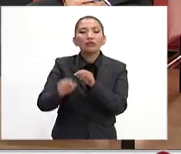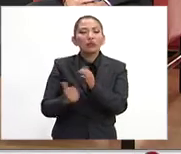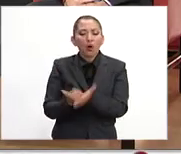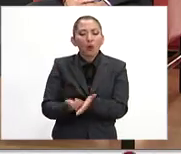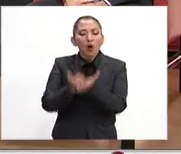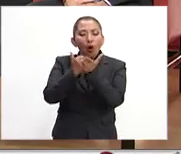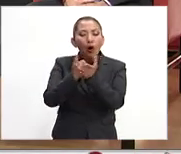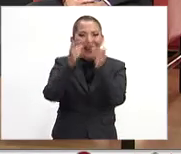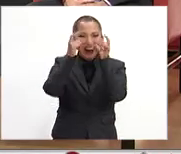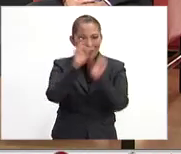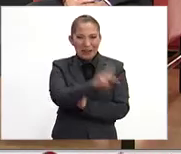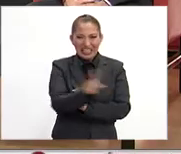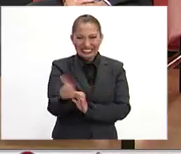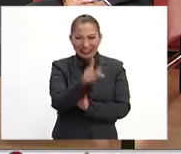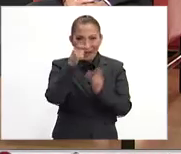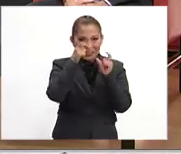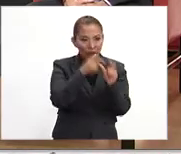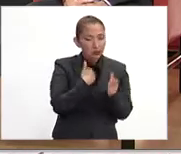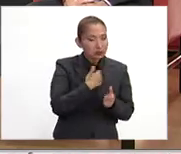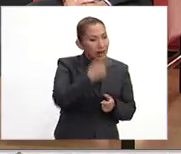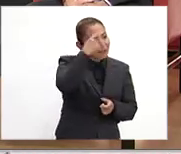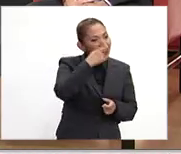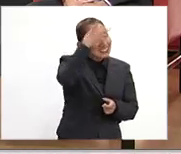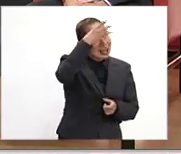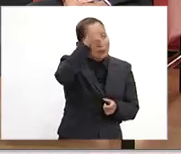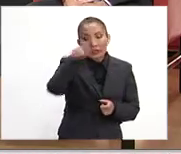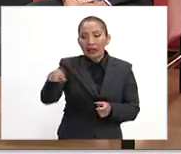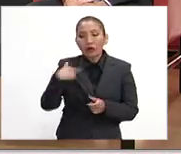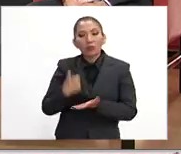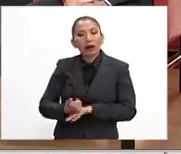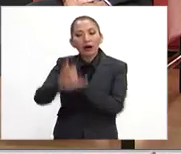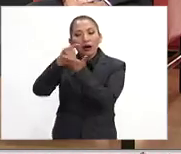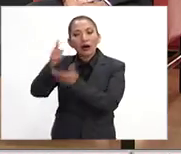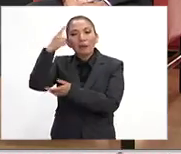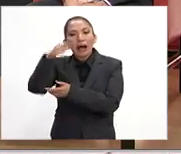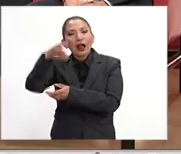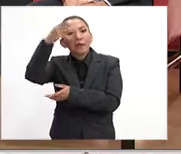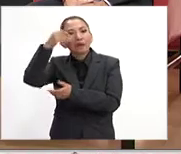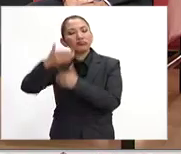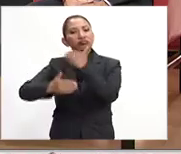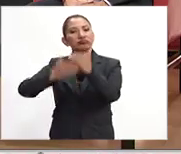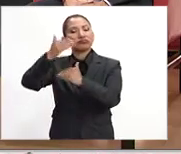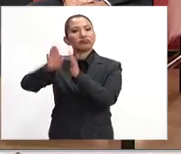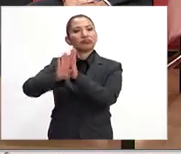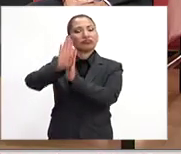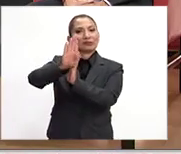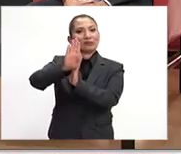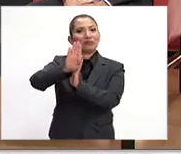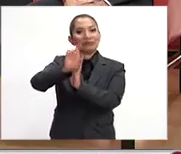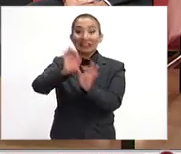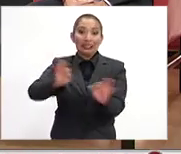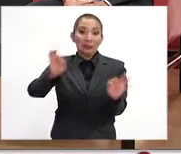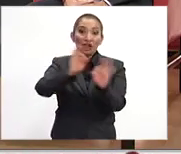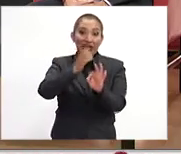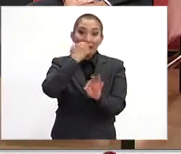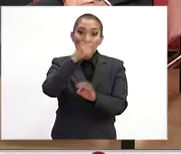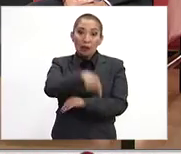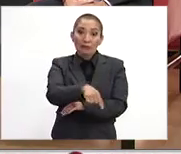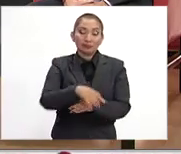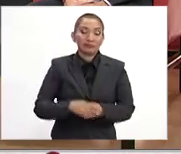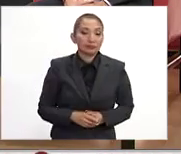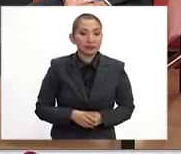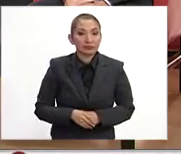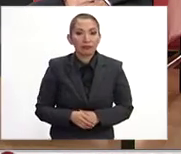como esos anteojos para poder facilitar su aprendizaje, habilidades de desarrollo social, etc. Y por eso es importante la escuela en este